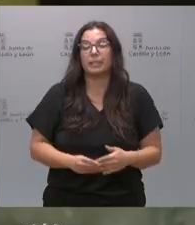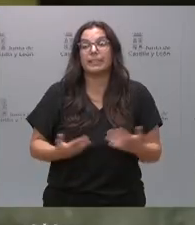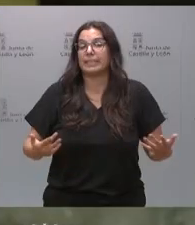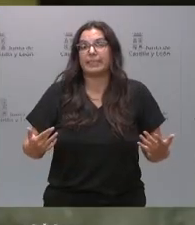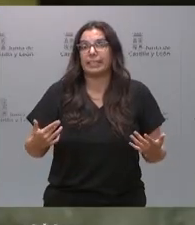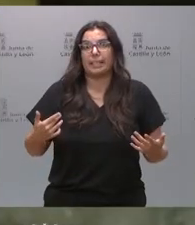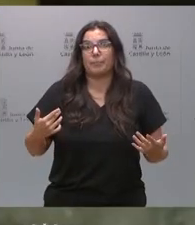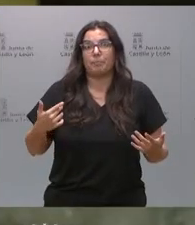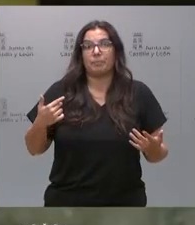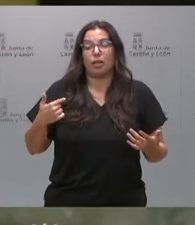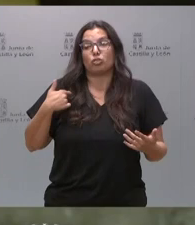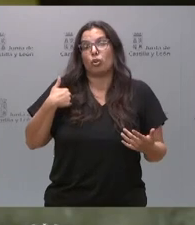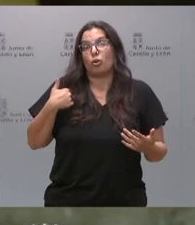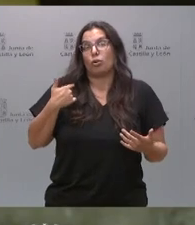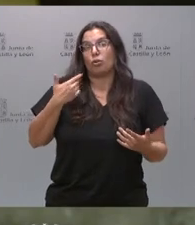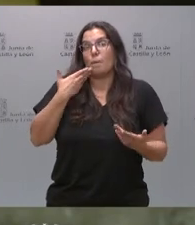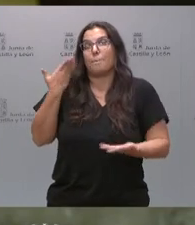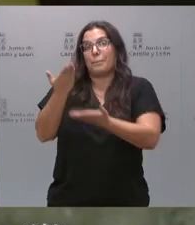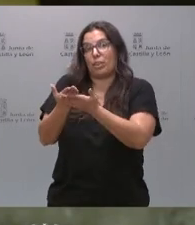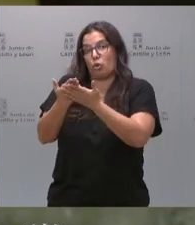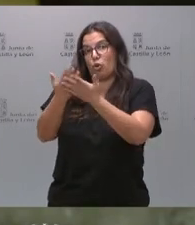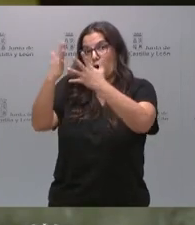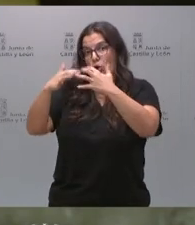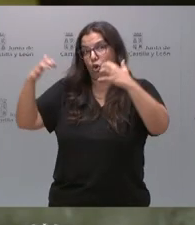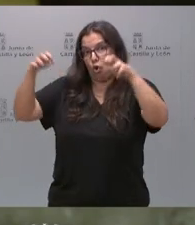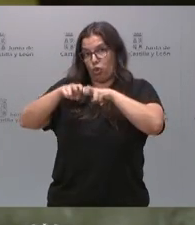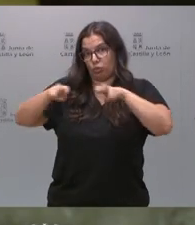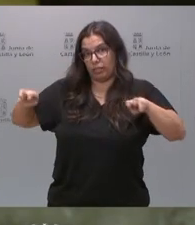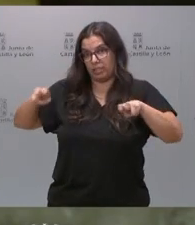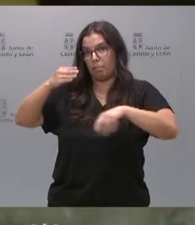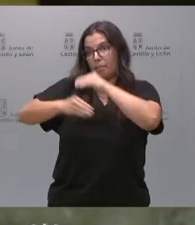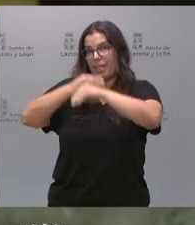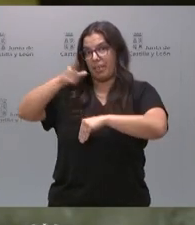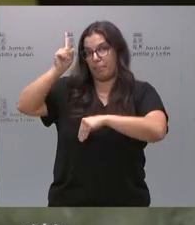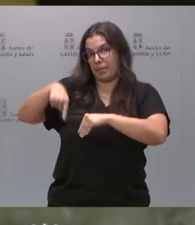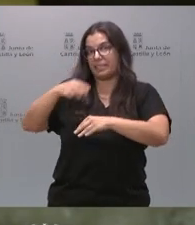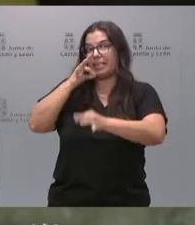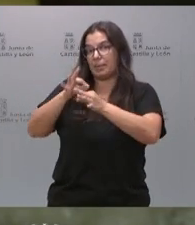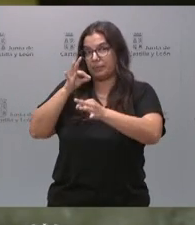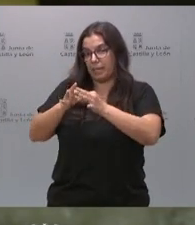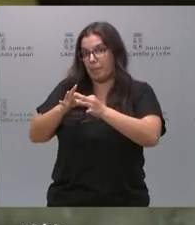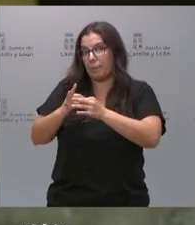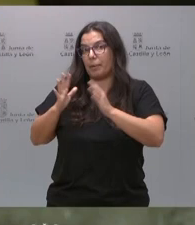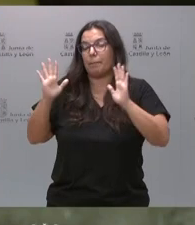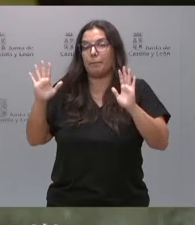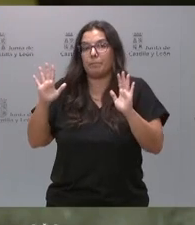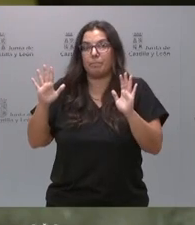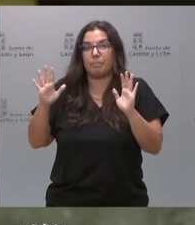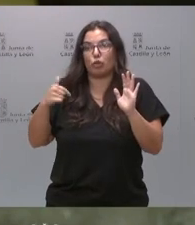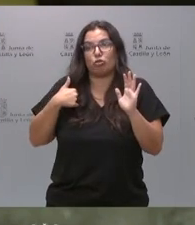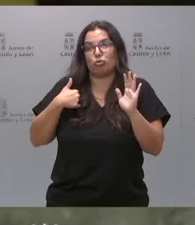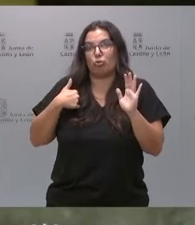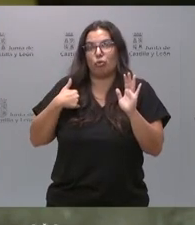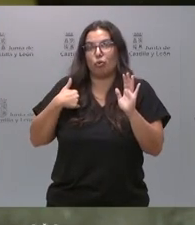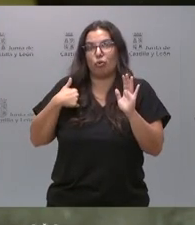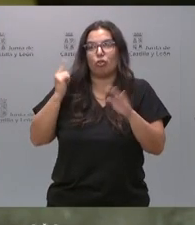no es a mí al que... Yo he dicho que voy a solicitar en septiembre que se celebre el debate de política general. No es a mí